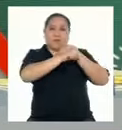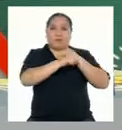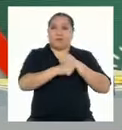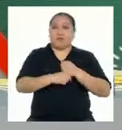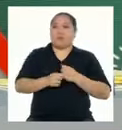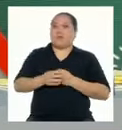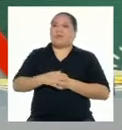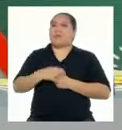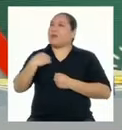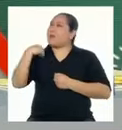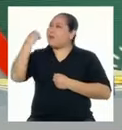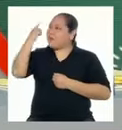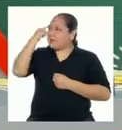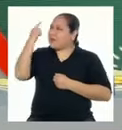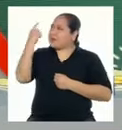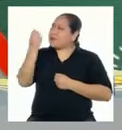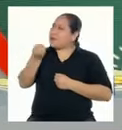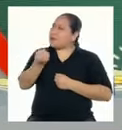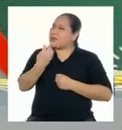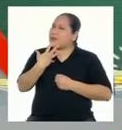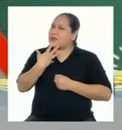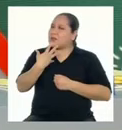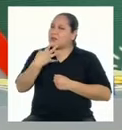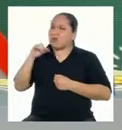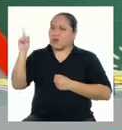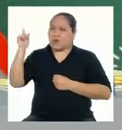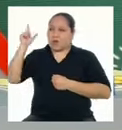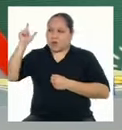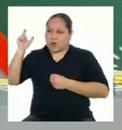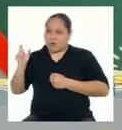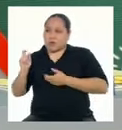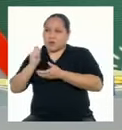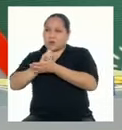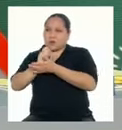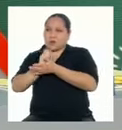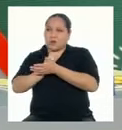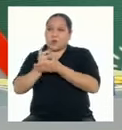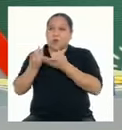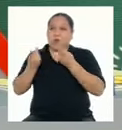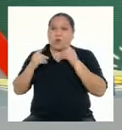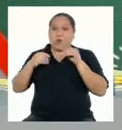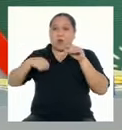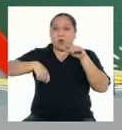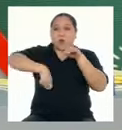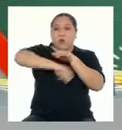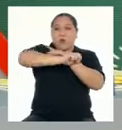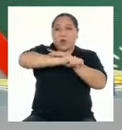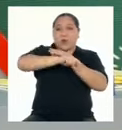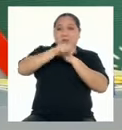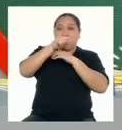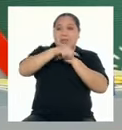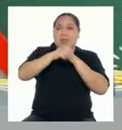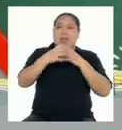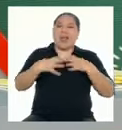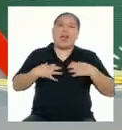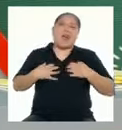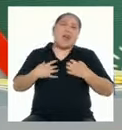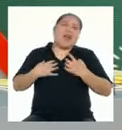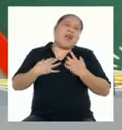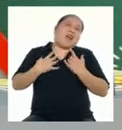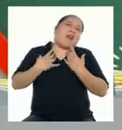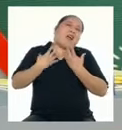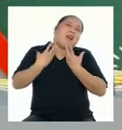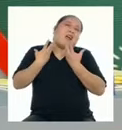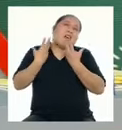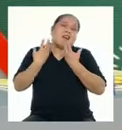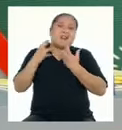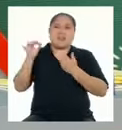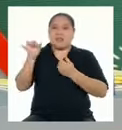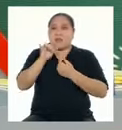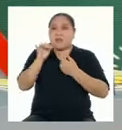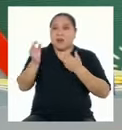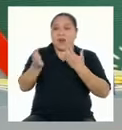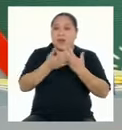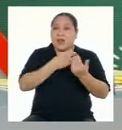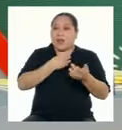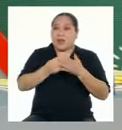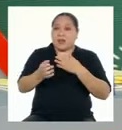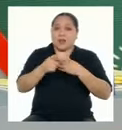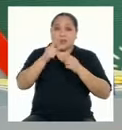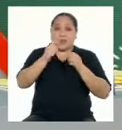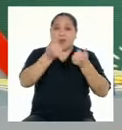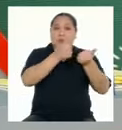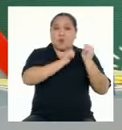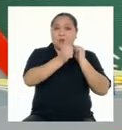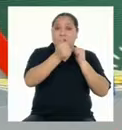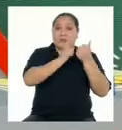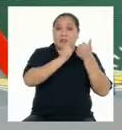Creo que lo que nos ha querido decir el autor Es que cuando uno mete un gol La emoción es igual Ya sea en el